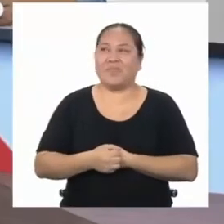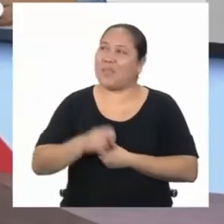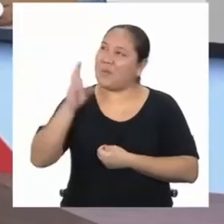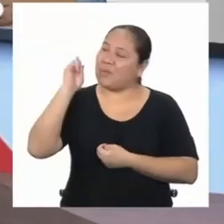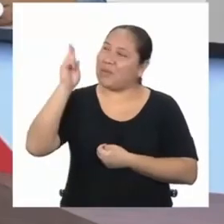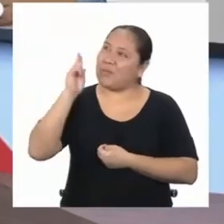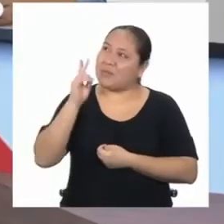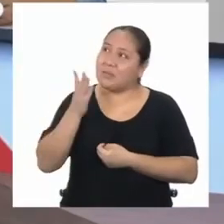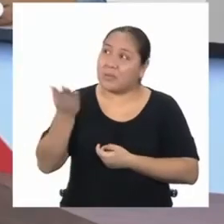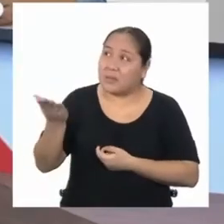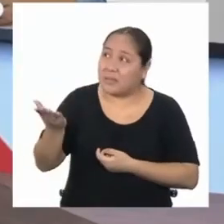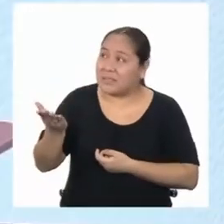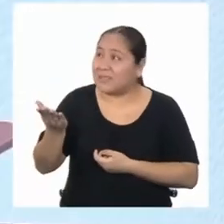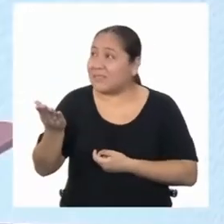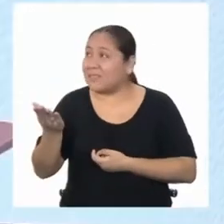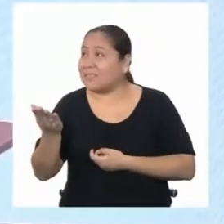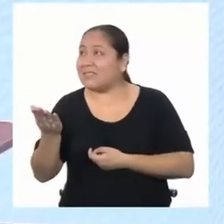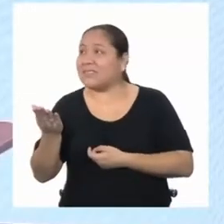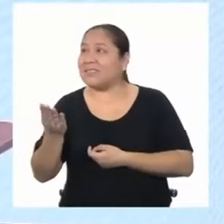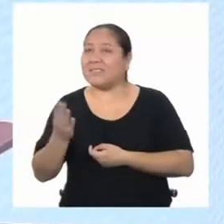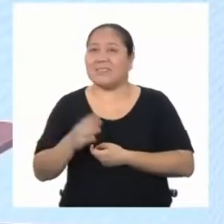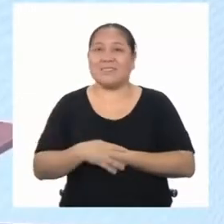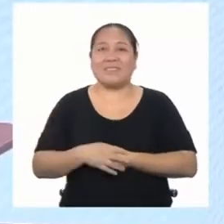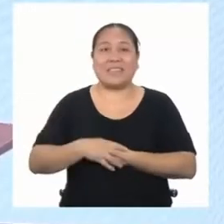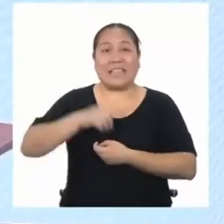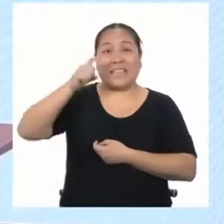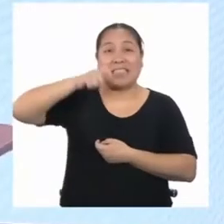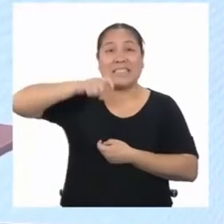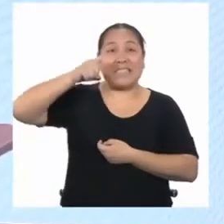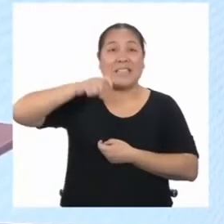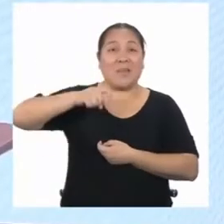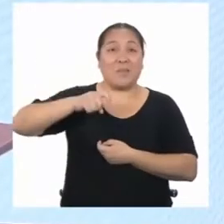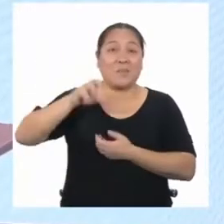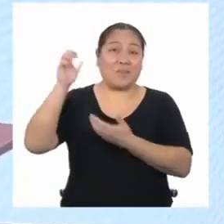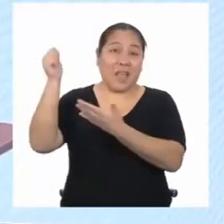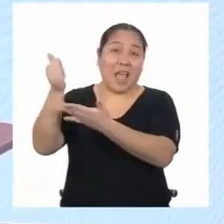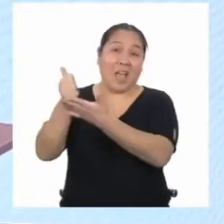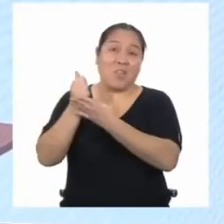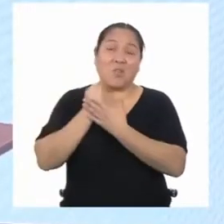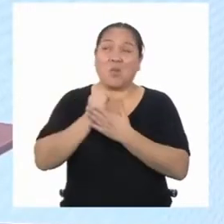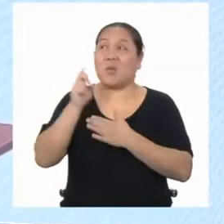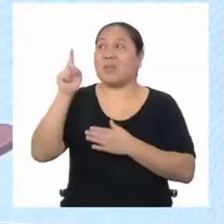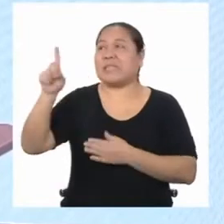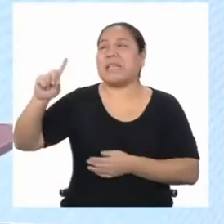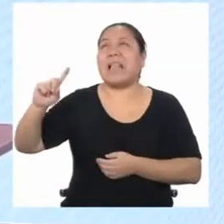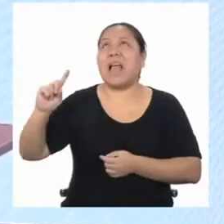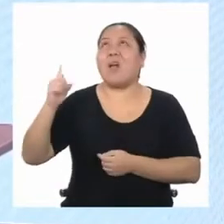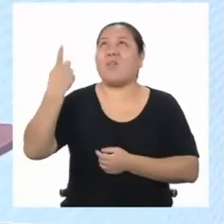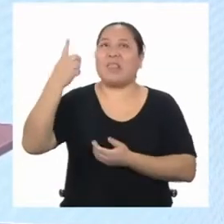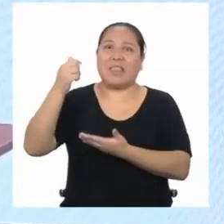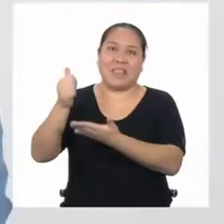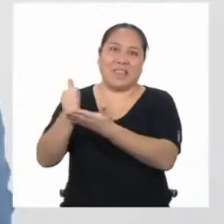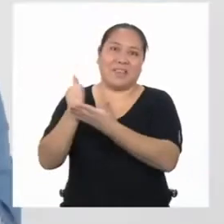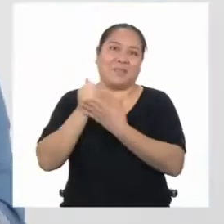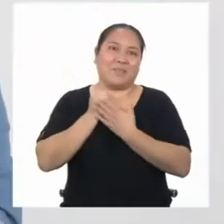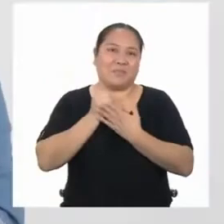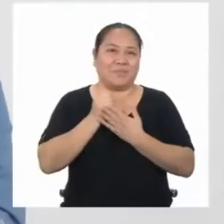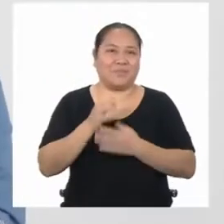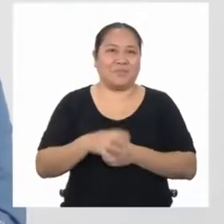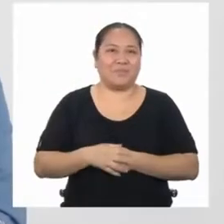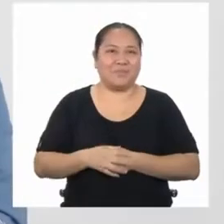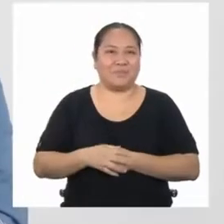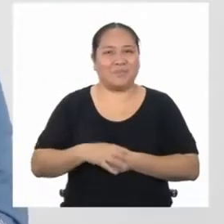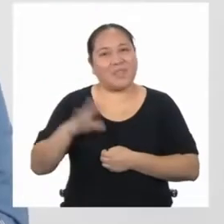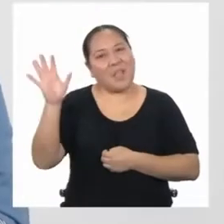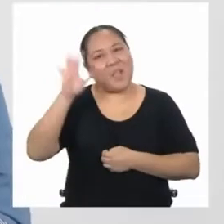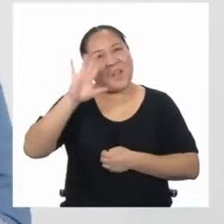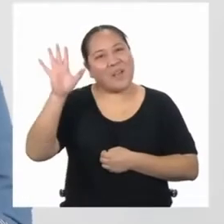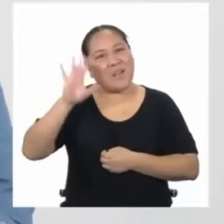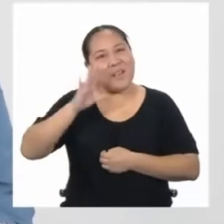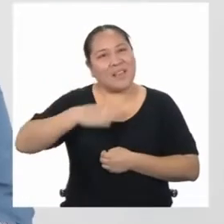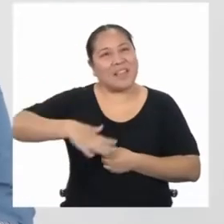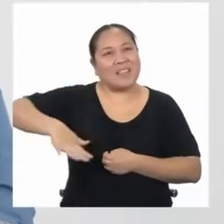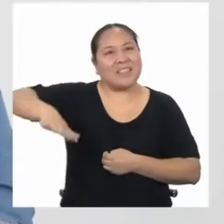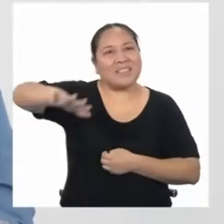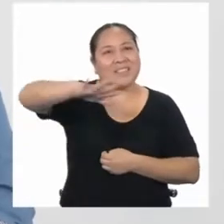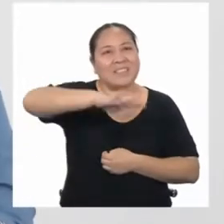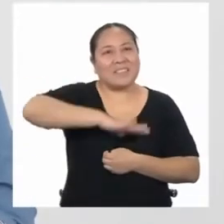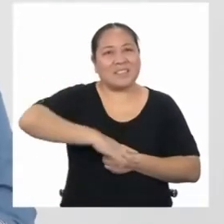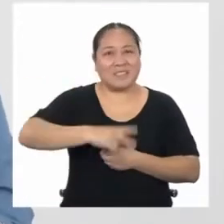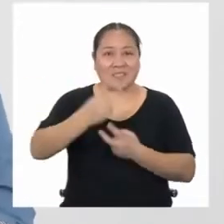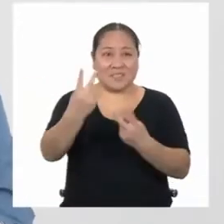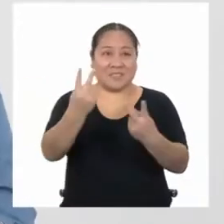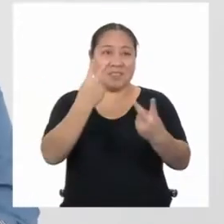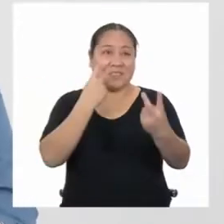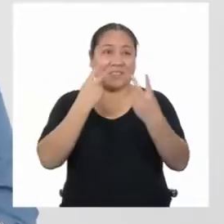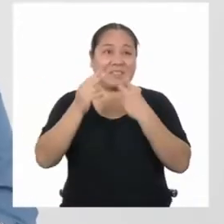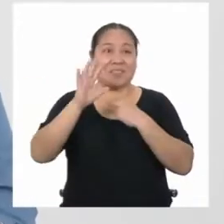Profesora, ¿está ahí? Necesitamos su ayuda. Usted es la única que me puede salvar. Hola a todas y todos quienes nos